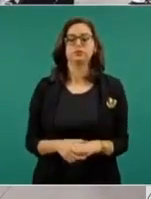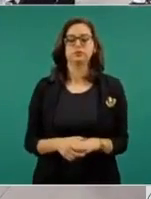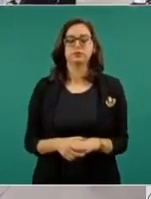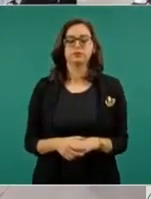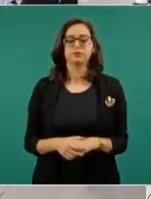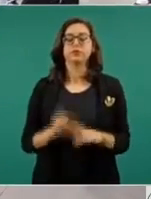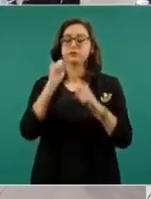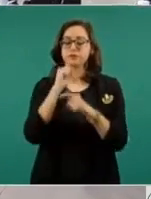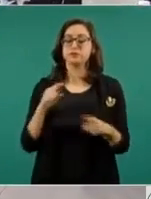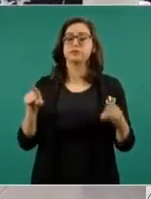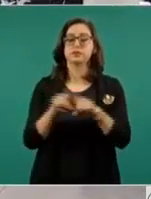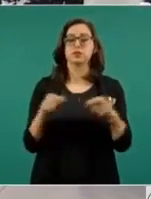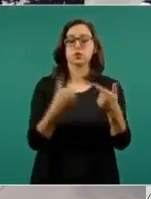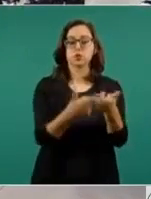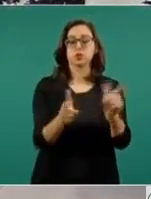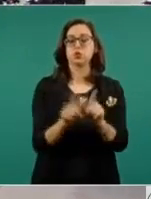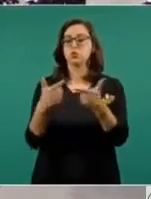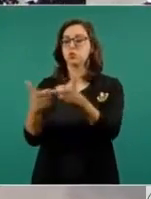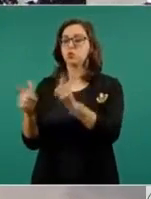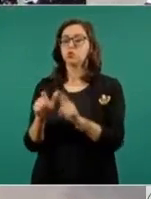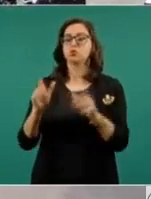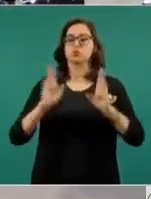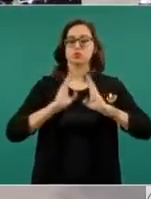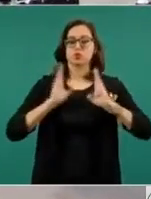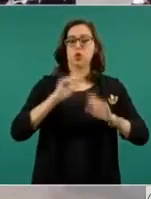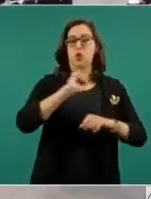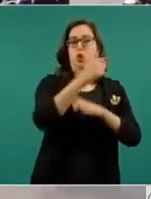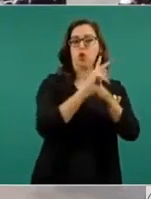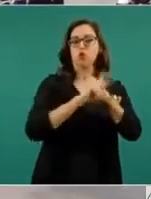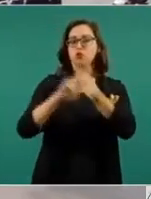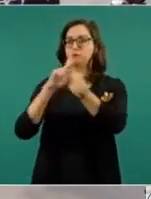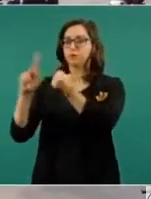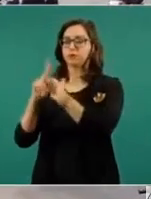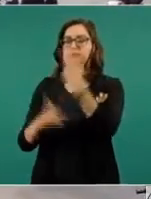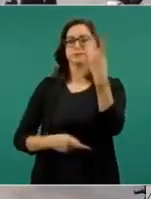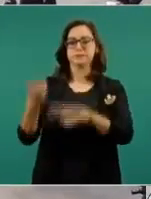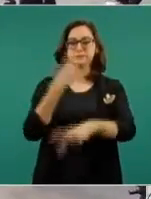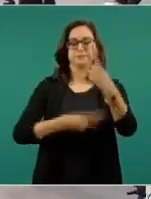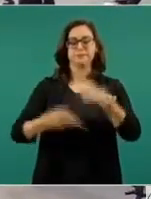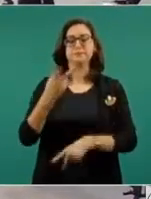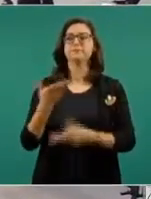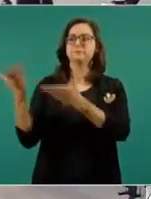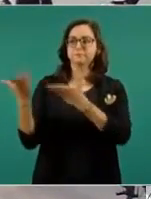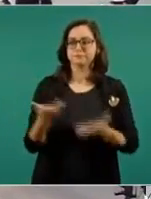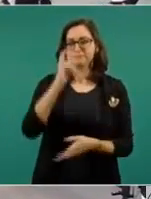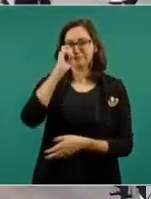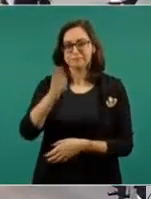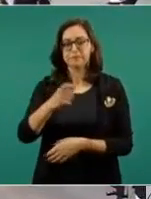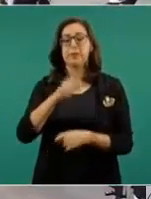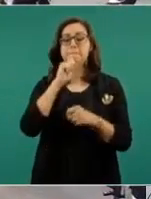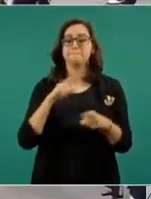Delegaciones de Fuerzas Armadas de Países Amigos que nos honran con su presencia. Invitados